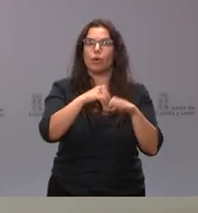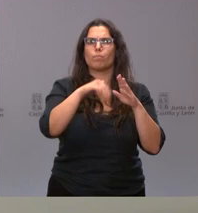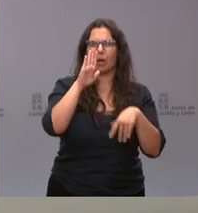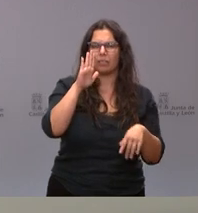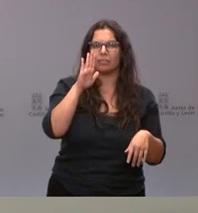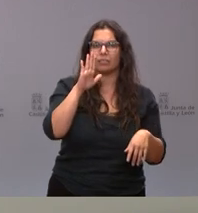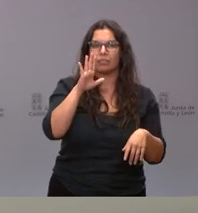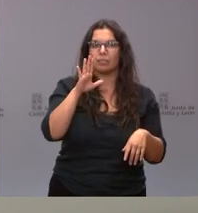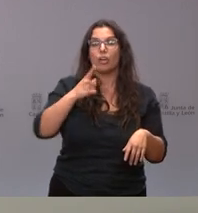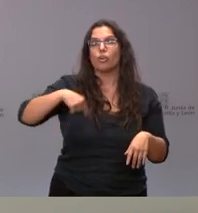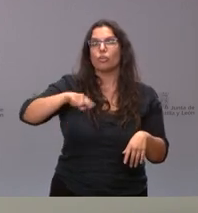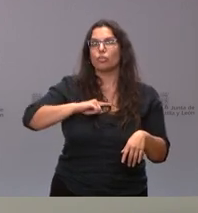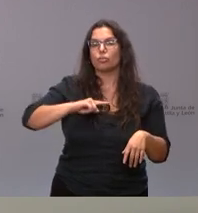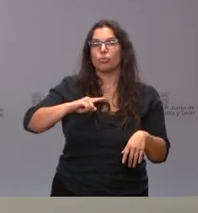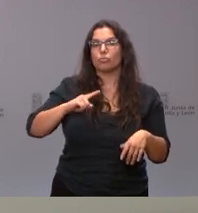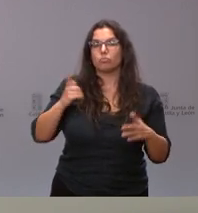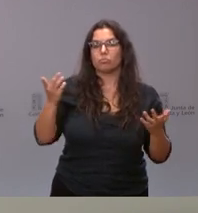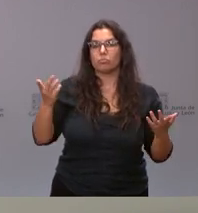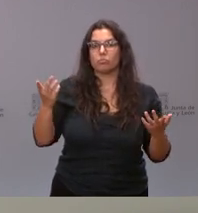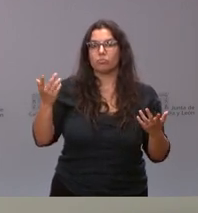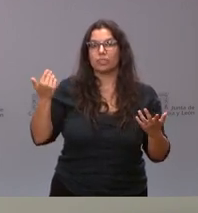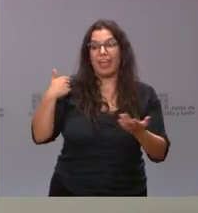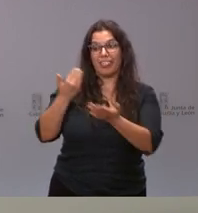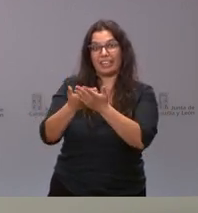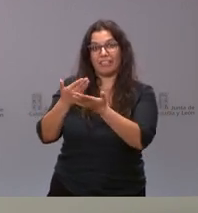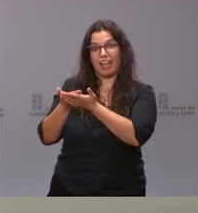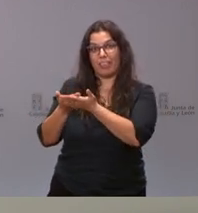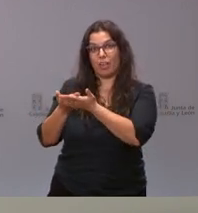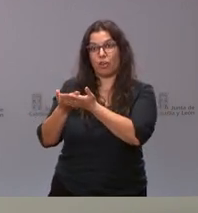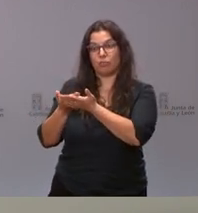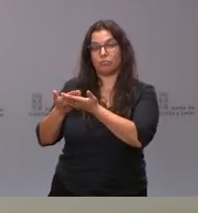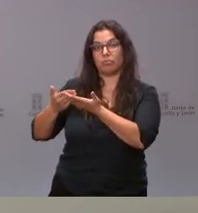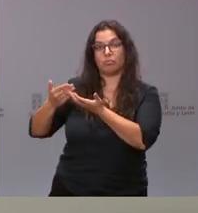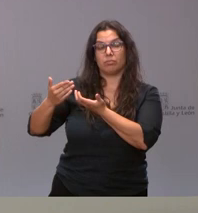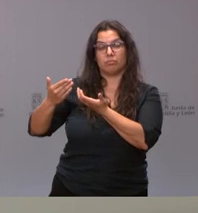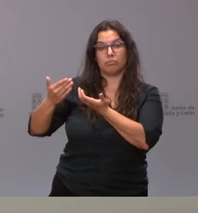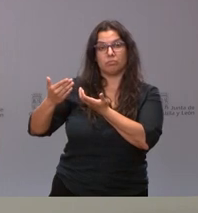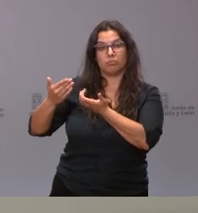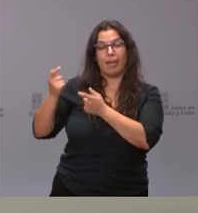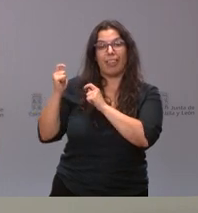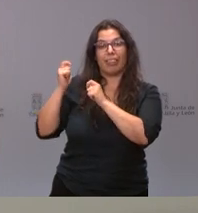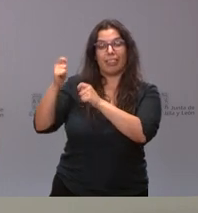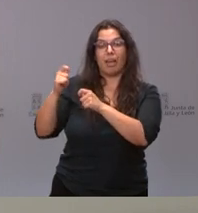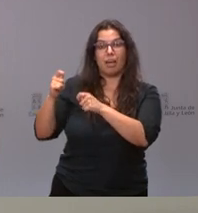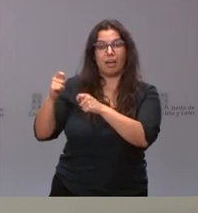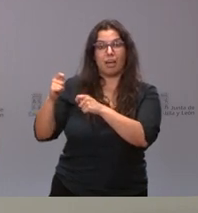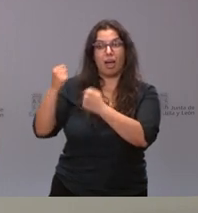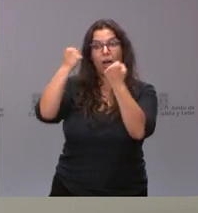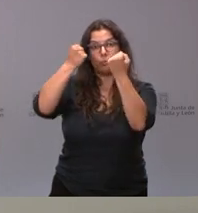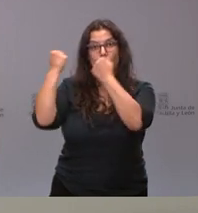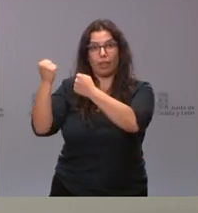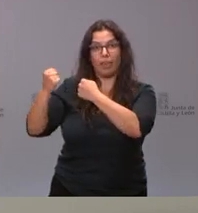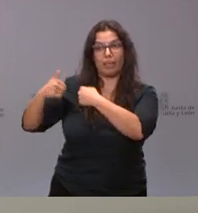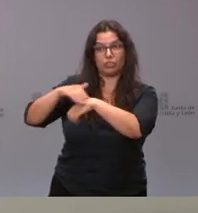estamos requiriendo ni siquiera esa certificación por parte de las autoridades